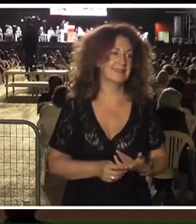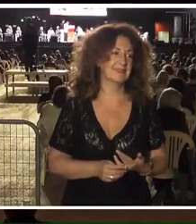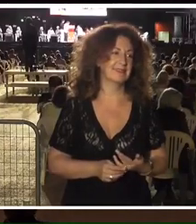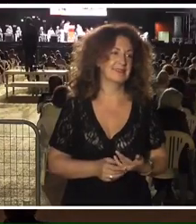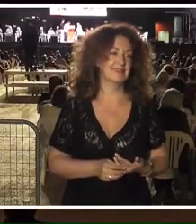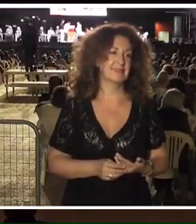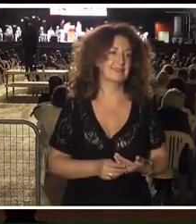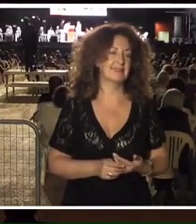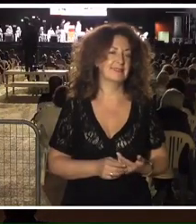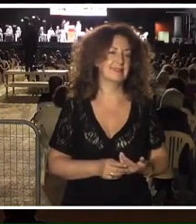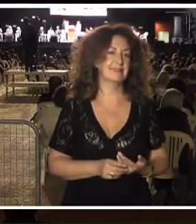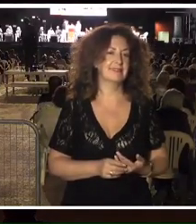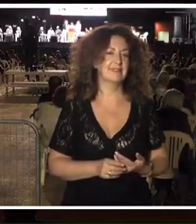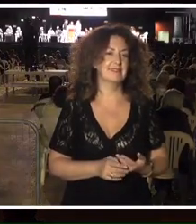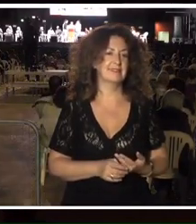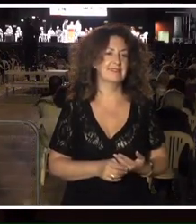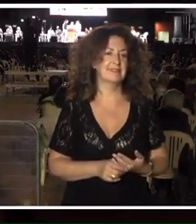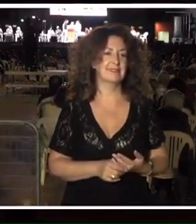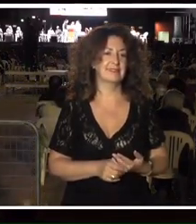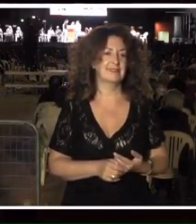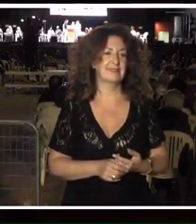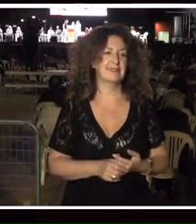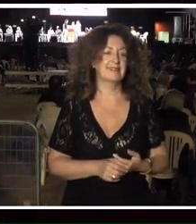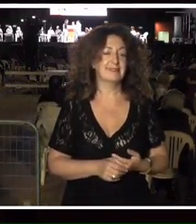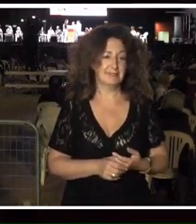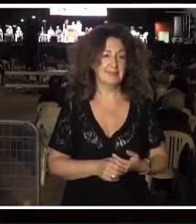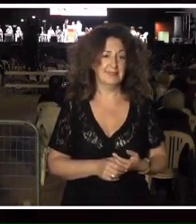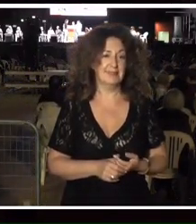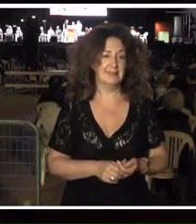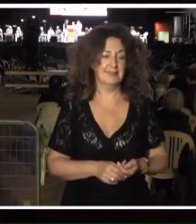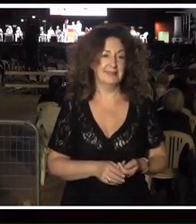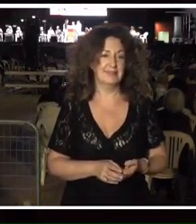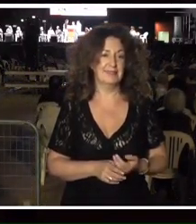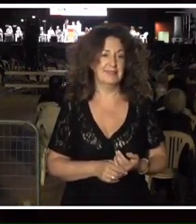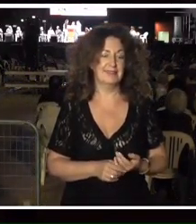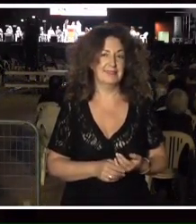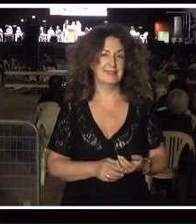Vamos a dar el mismo recuerdo.